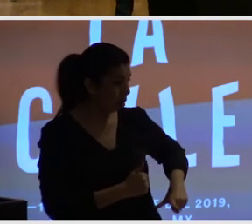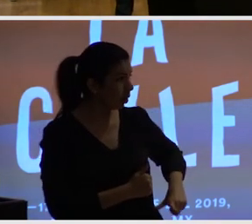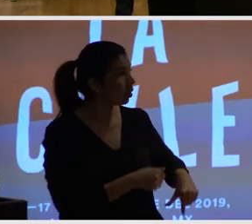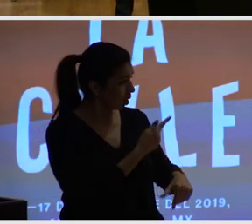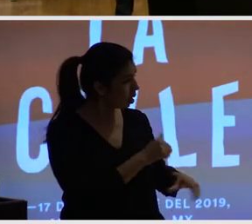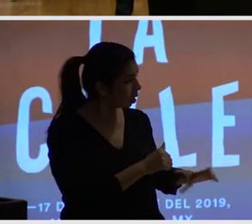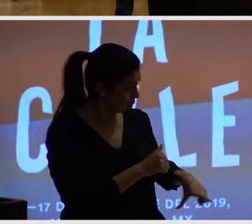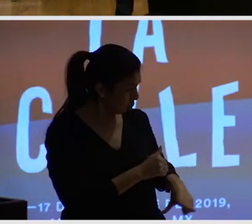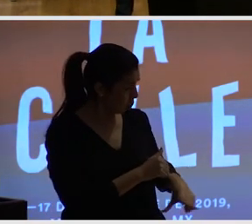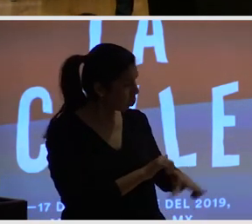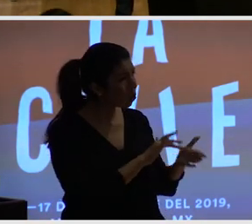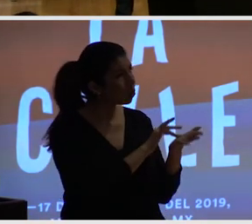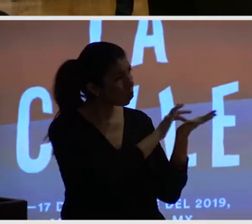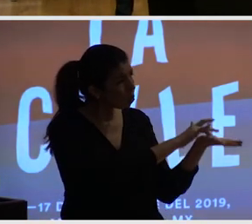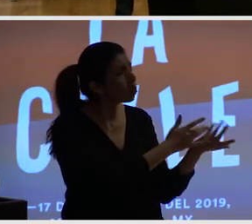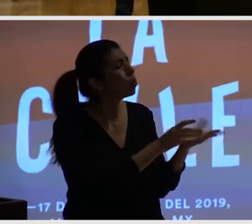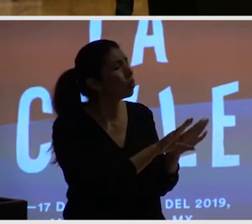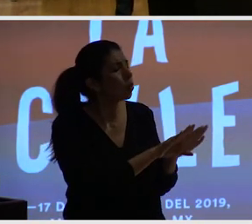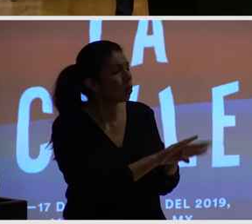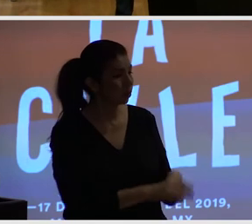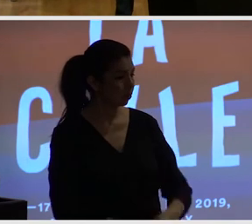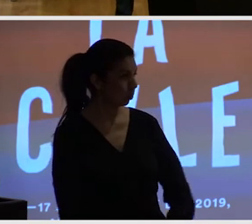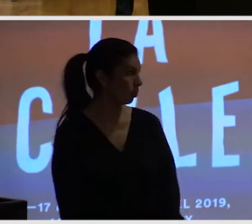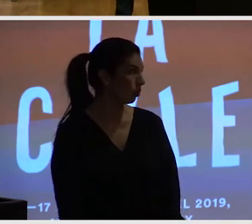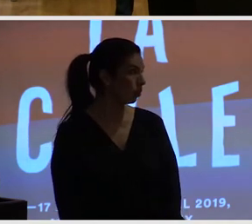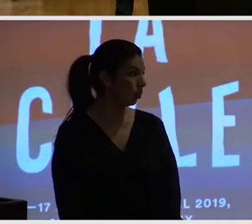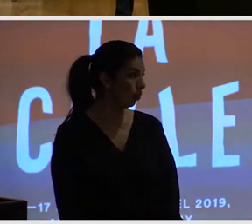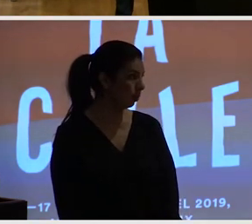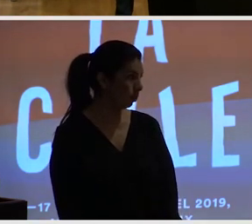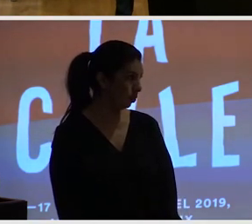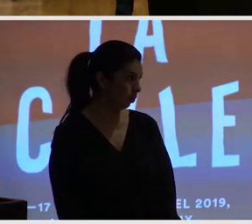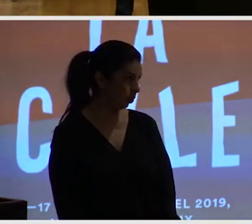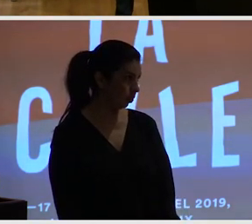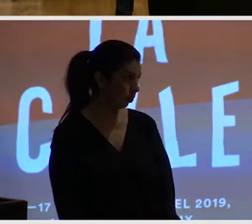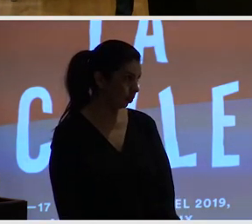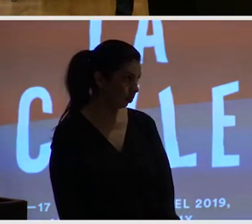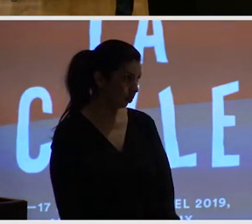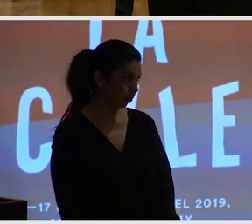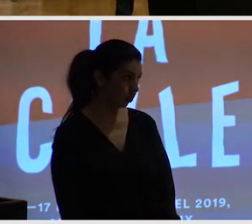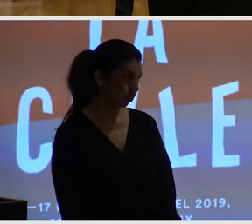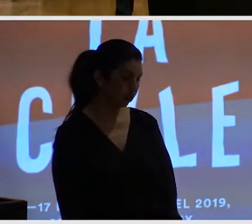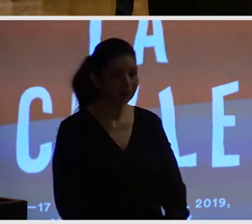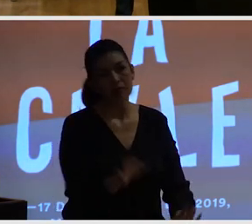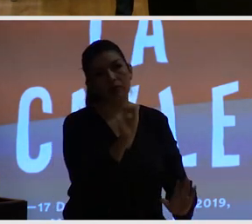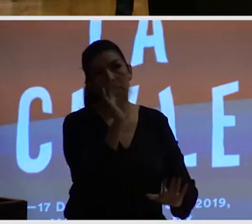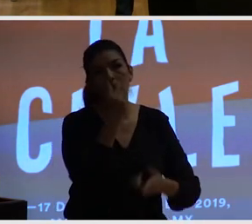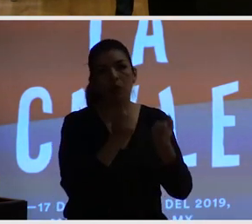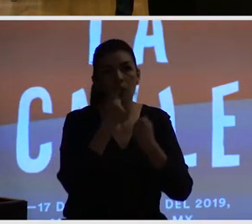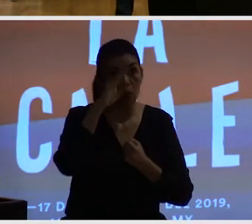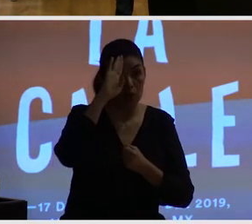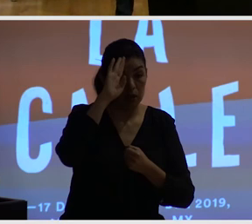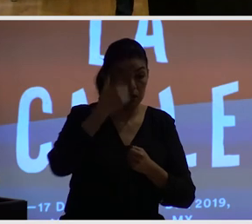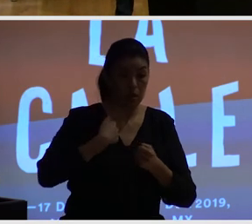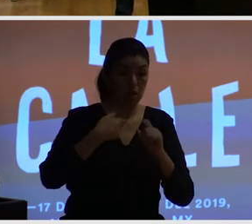quizás tengo una visión que puede ser percibida como demasiado optimista pero veo algunas grandes fuerzas que tienen las